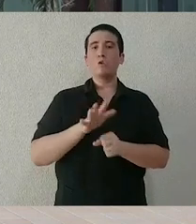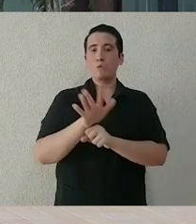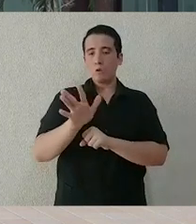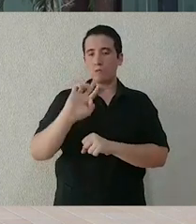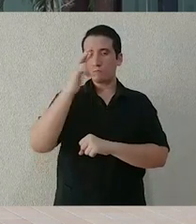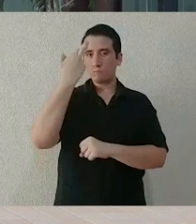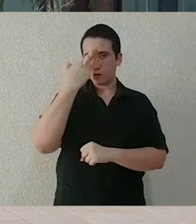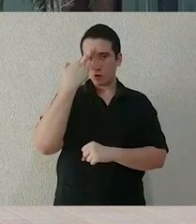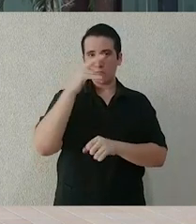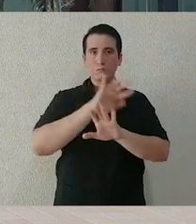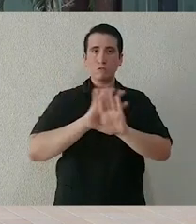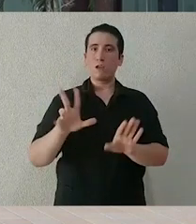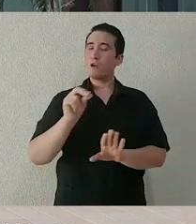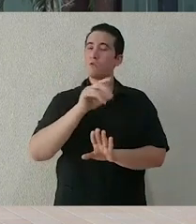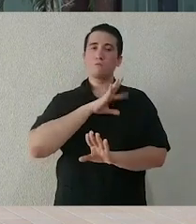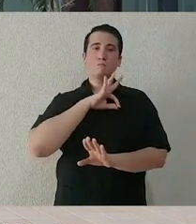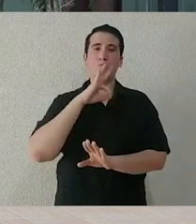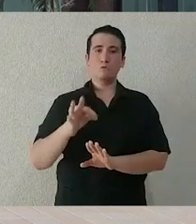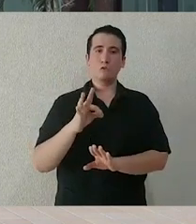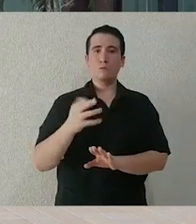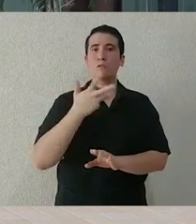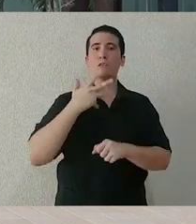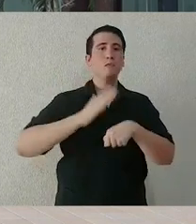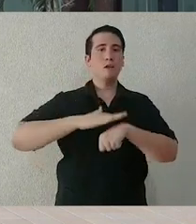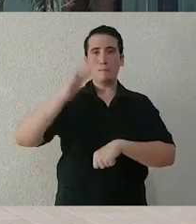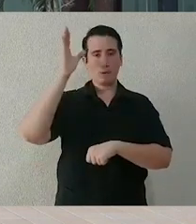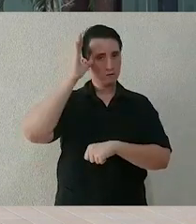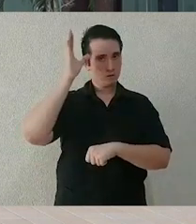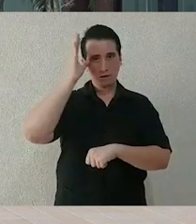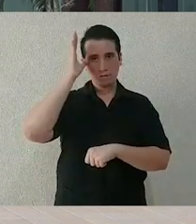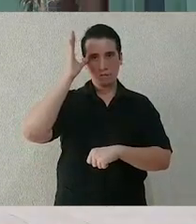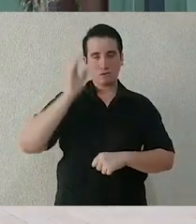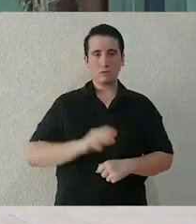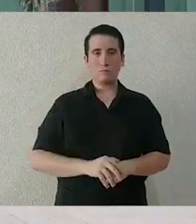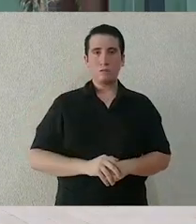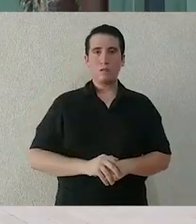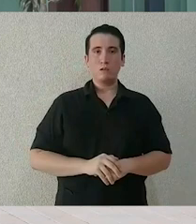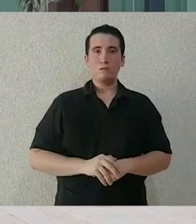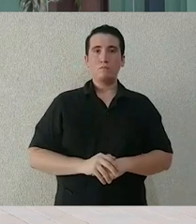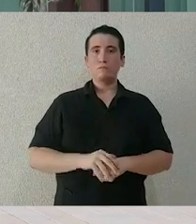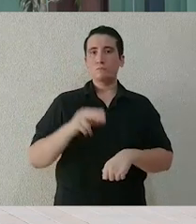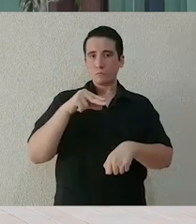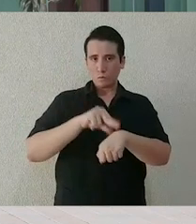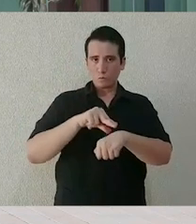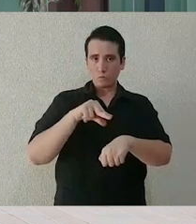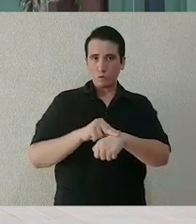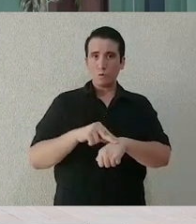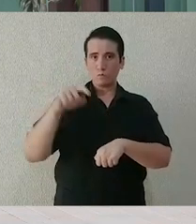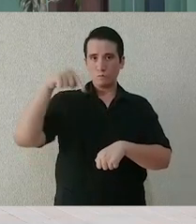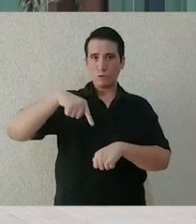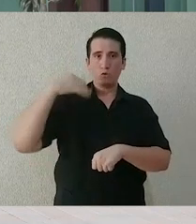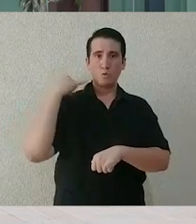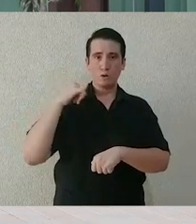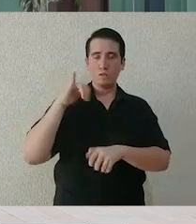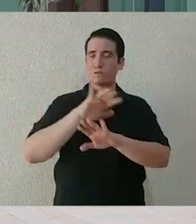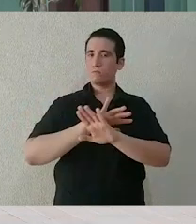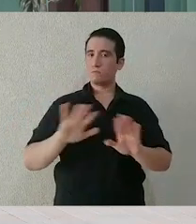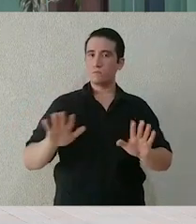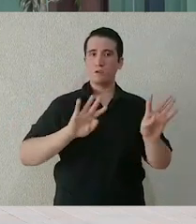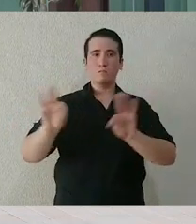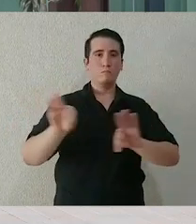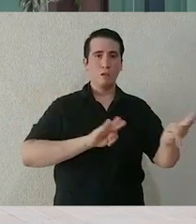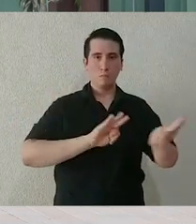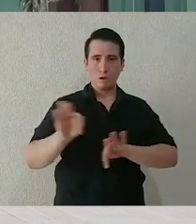Su tarea es altamente valiosa e indispensable. Muchas gracias. Desde que supimos del potencial de que el coronavirus